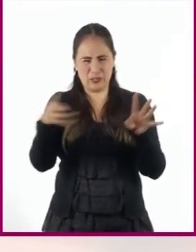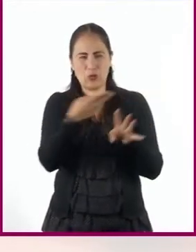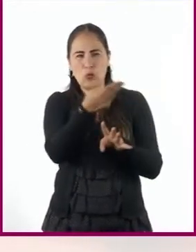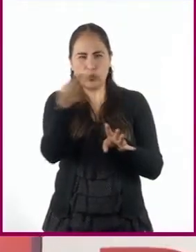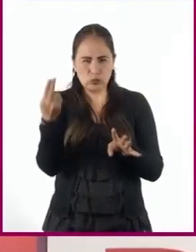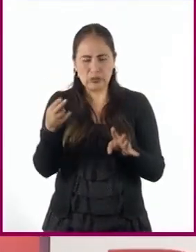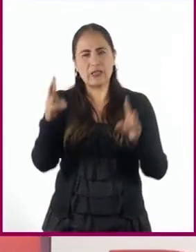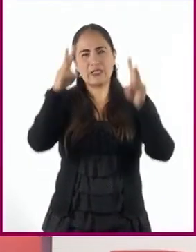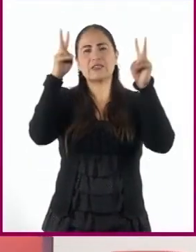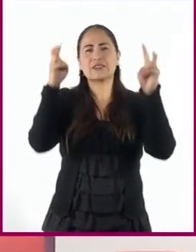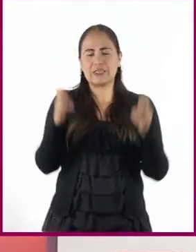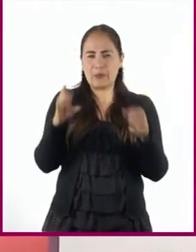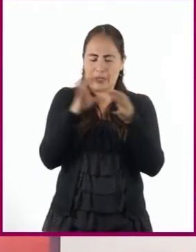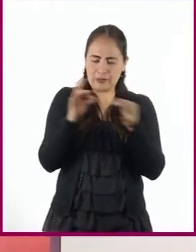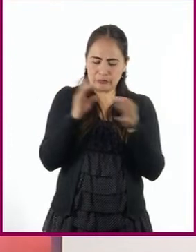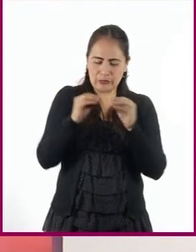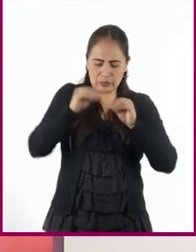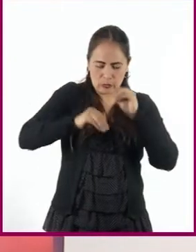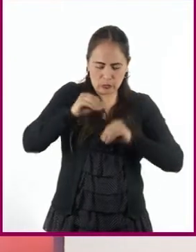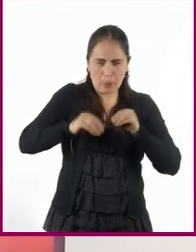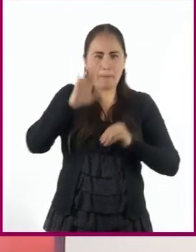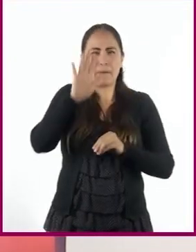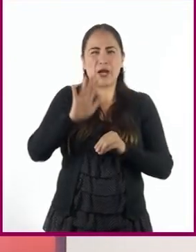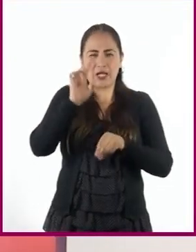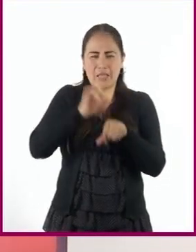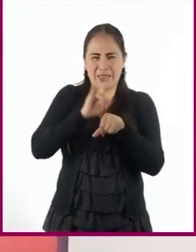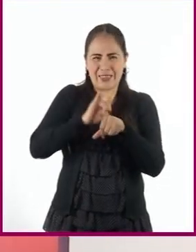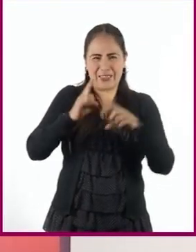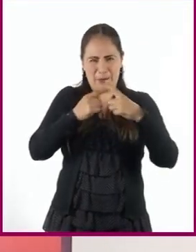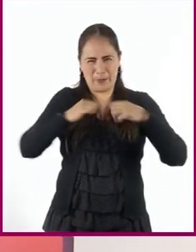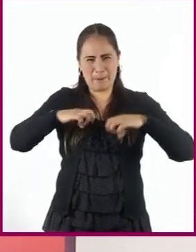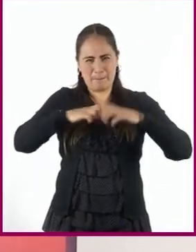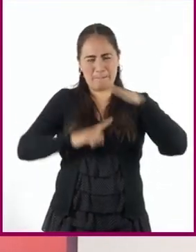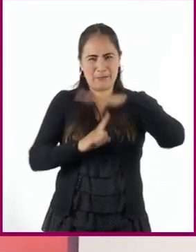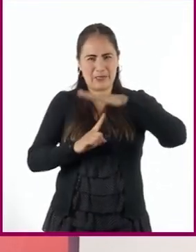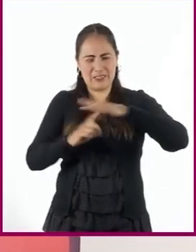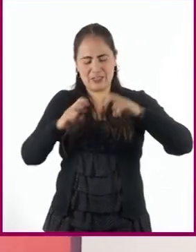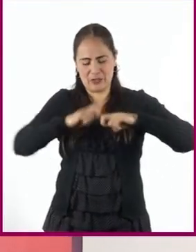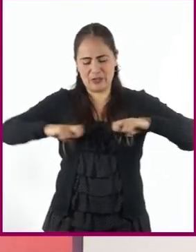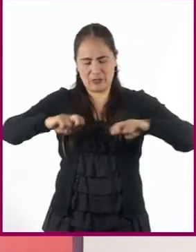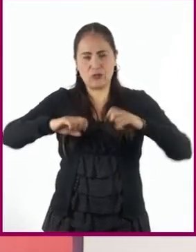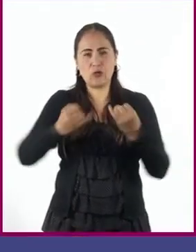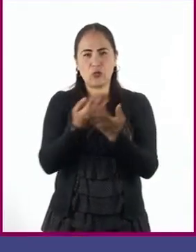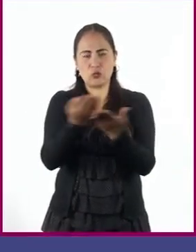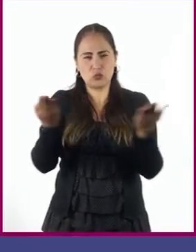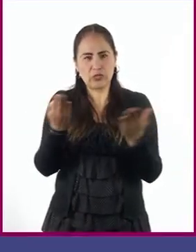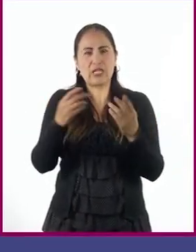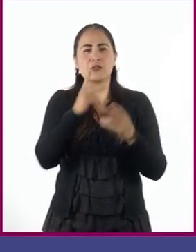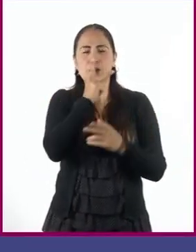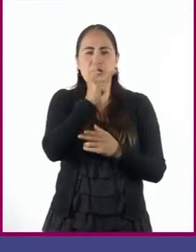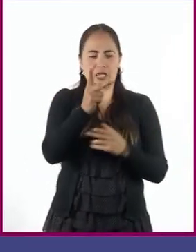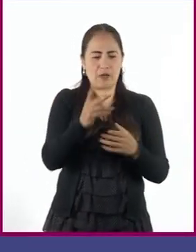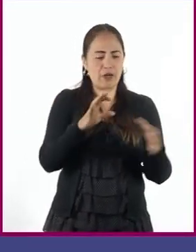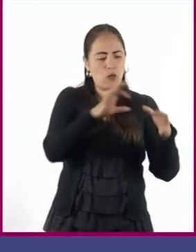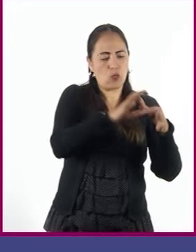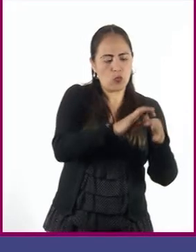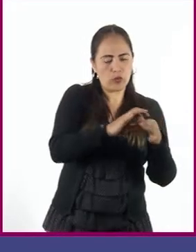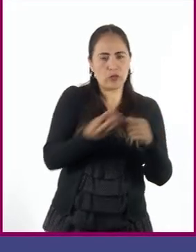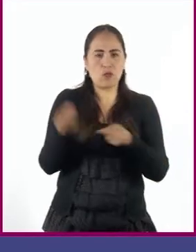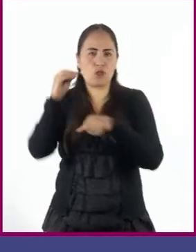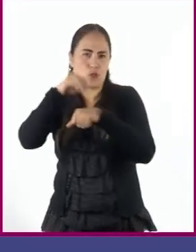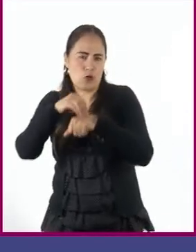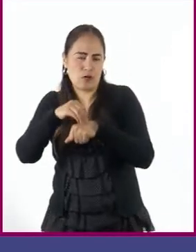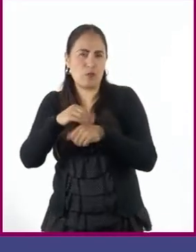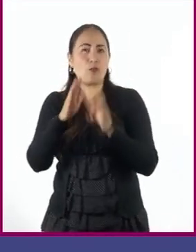presentar en una mesa redonda. No olviden utilizar expresiones que ayuden a unir, organizar e introducir. ¿Me